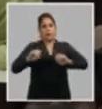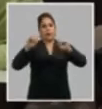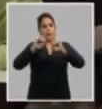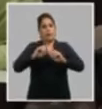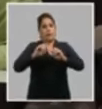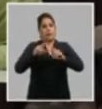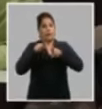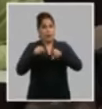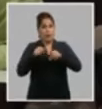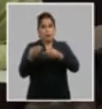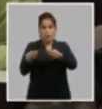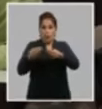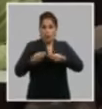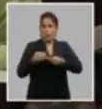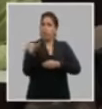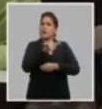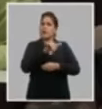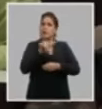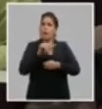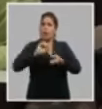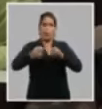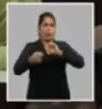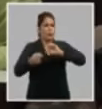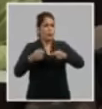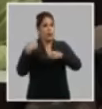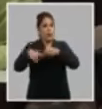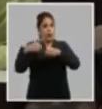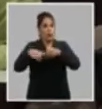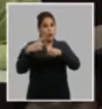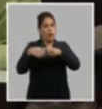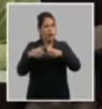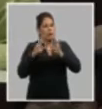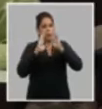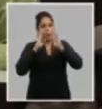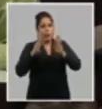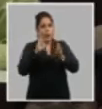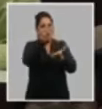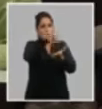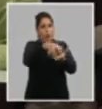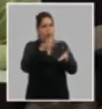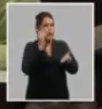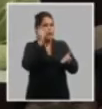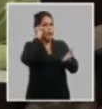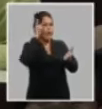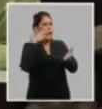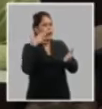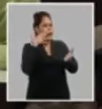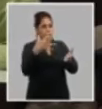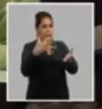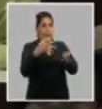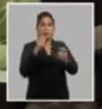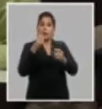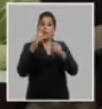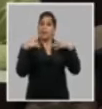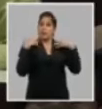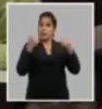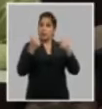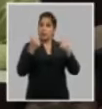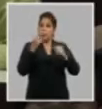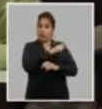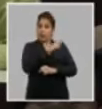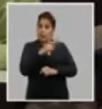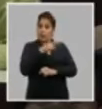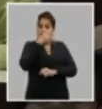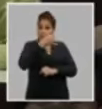ordenamiento nos permite al igual que en el control de los recursos fijar en cada lugar una idea que una y otra vez la dirección de la revolución